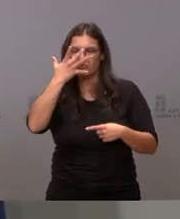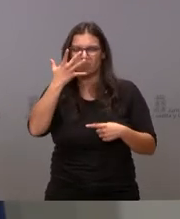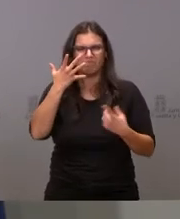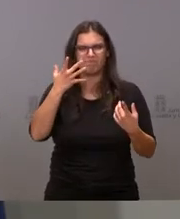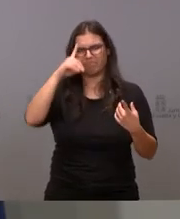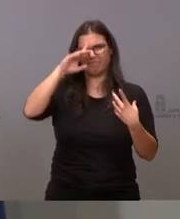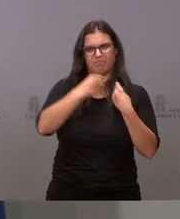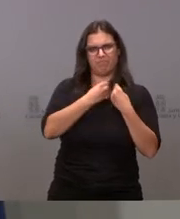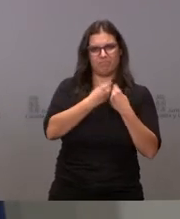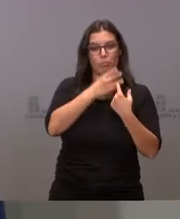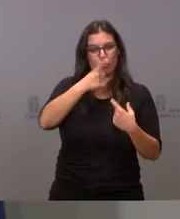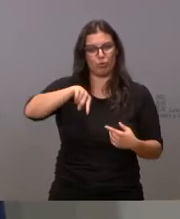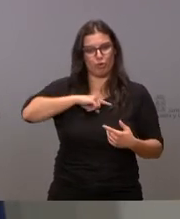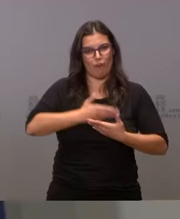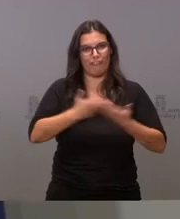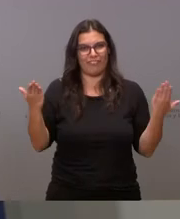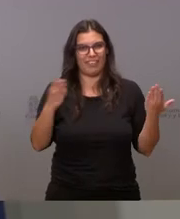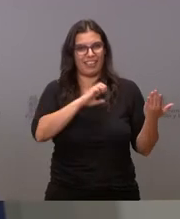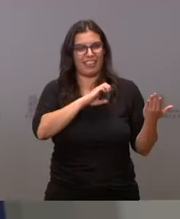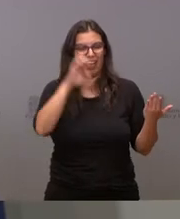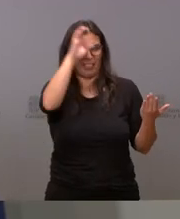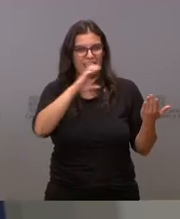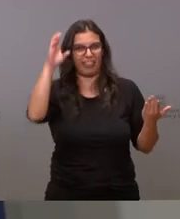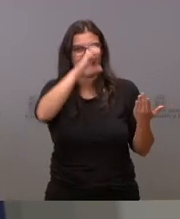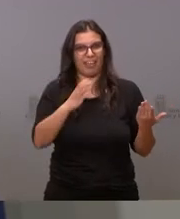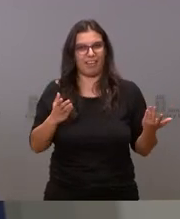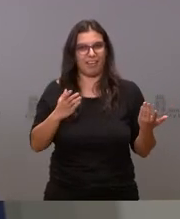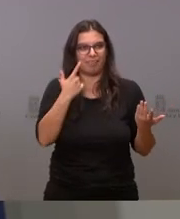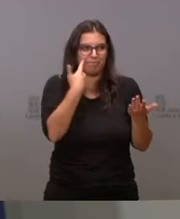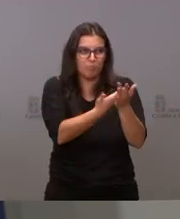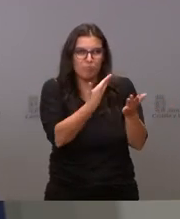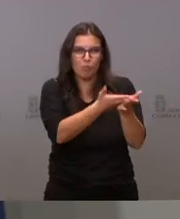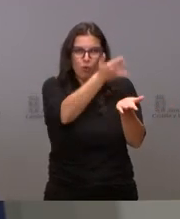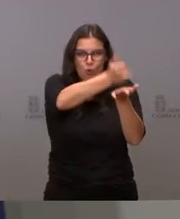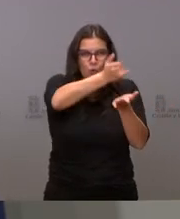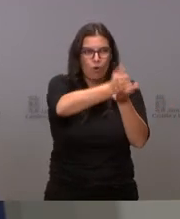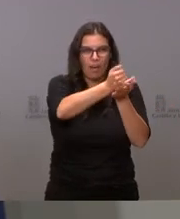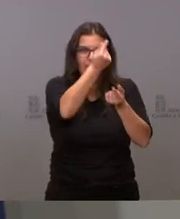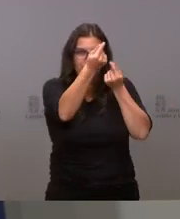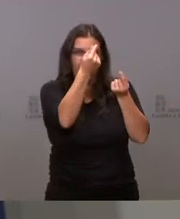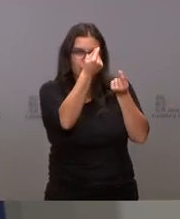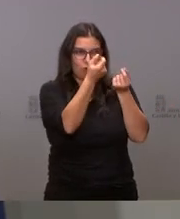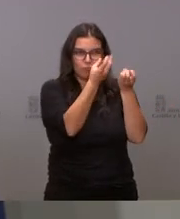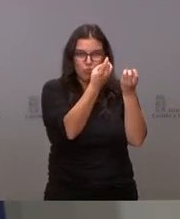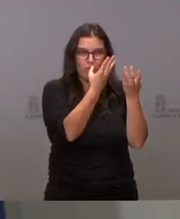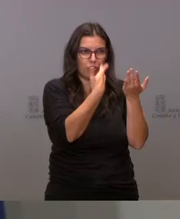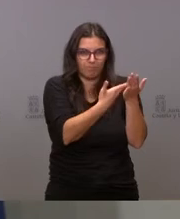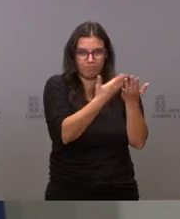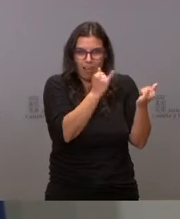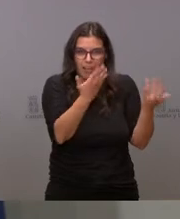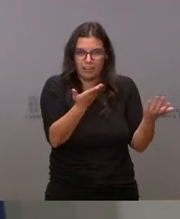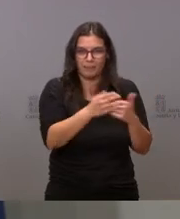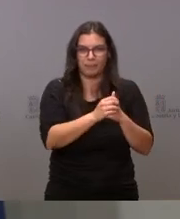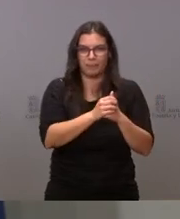creemos en la ciencia para quienes creemos en la evidencia quienes creemos en los números miren la